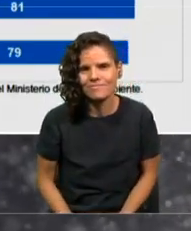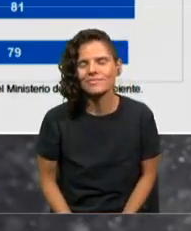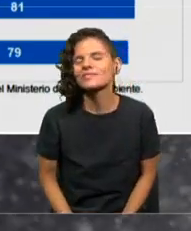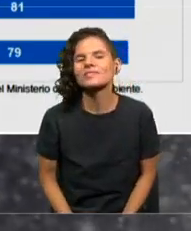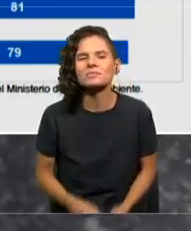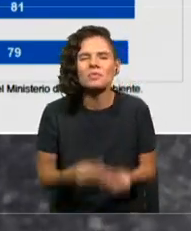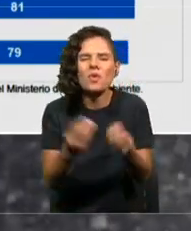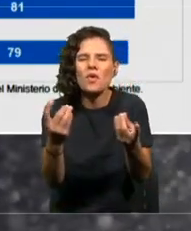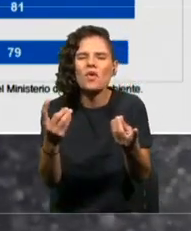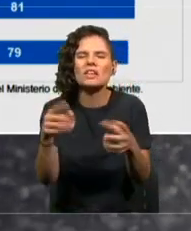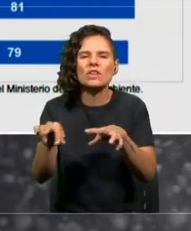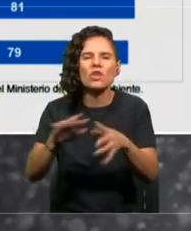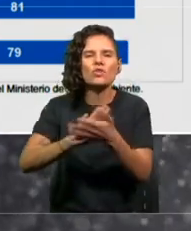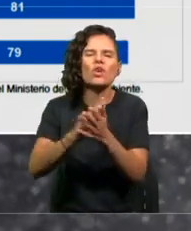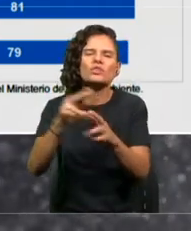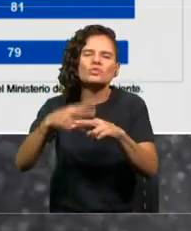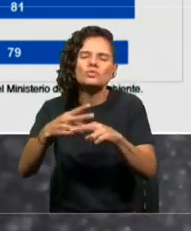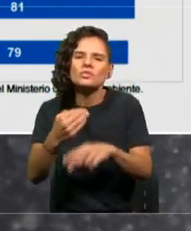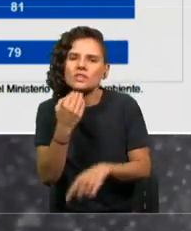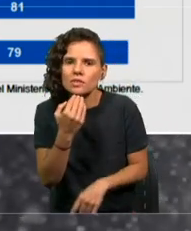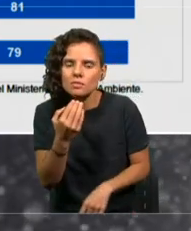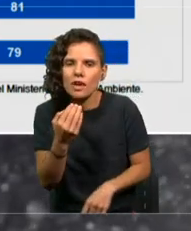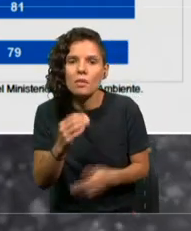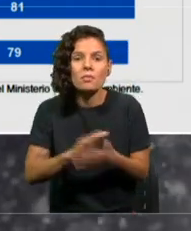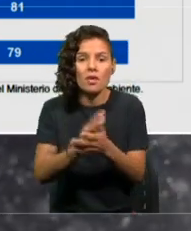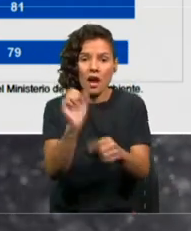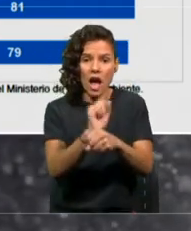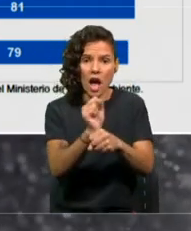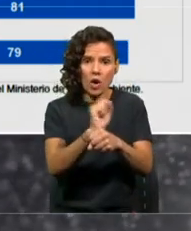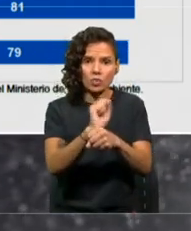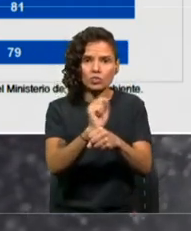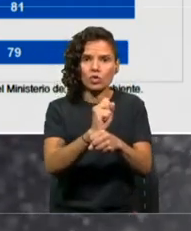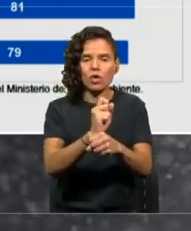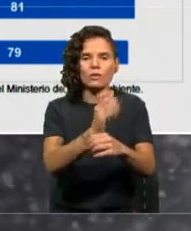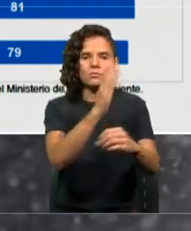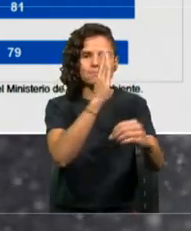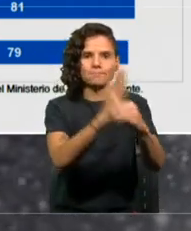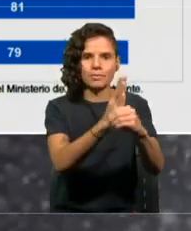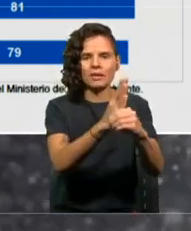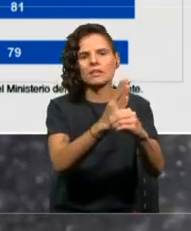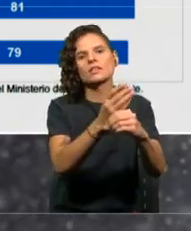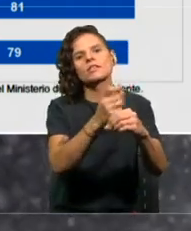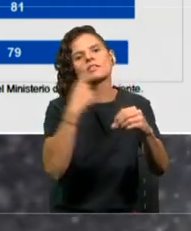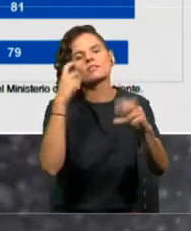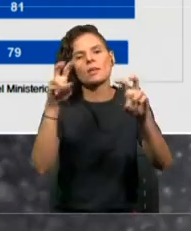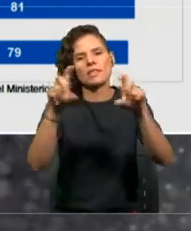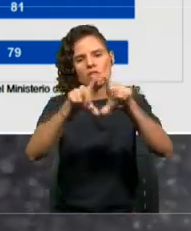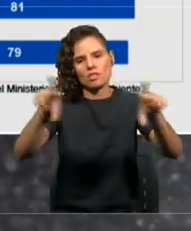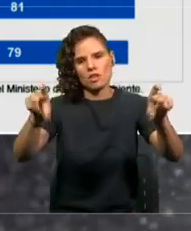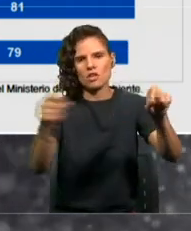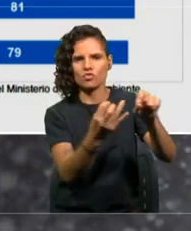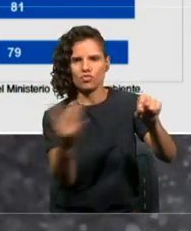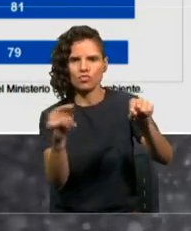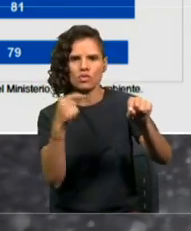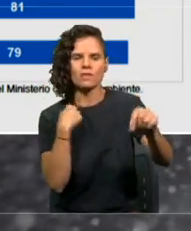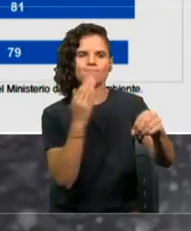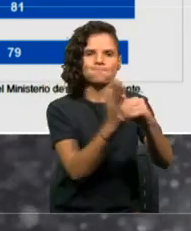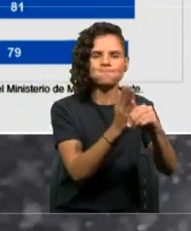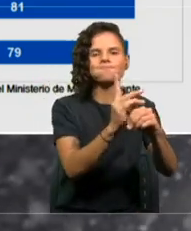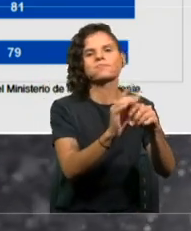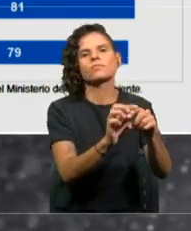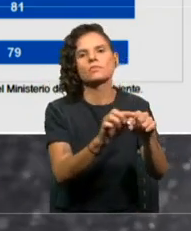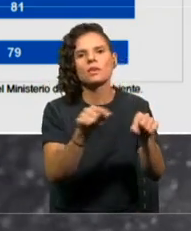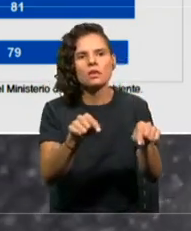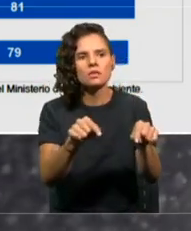No basta con la restricción vehicular o con utilizar bolsas plásticas, perdón, o con prohibir bolsas plásticas o